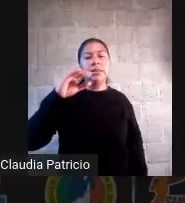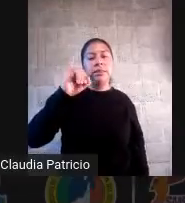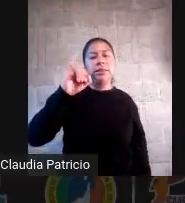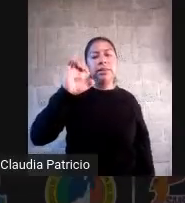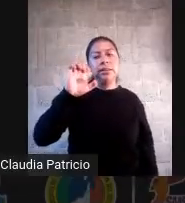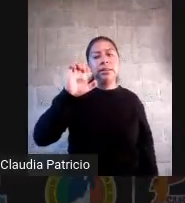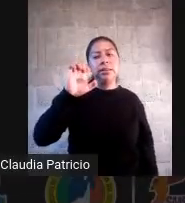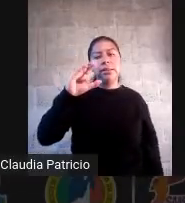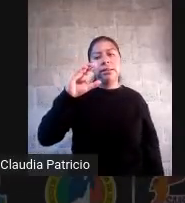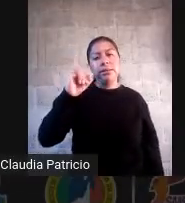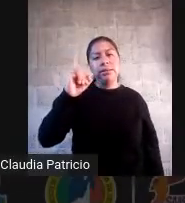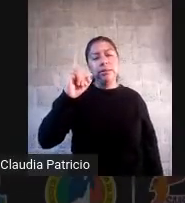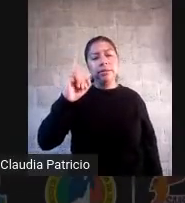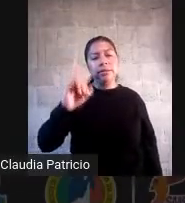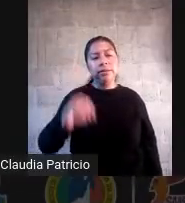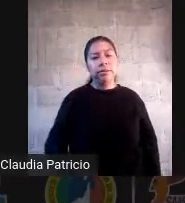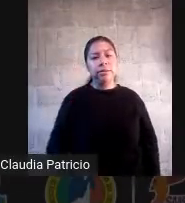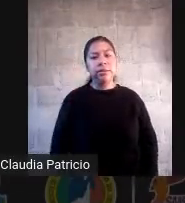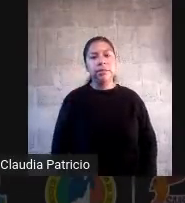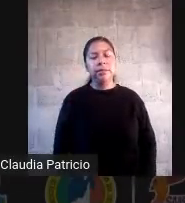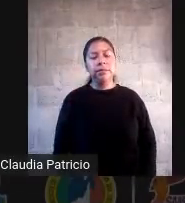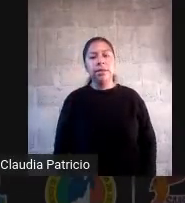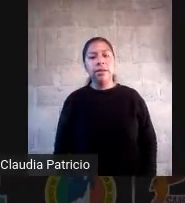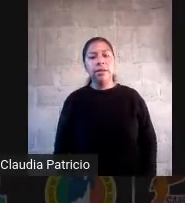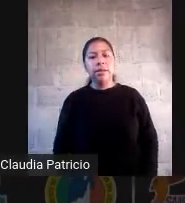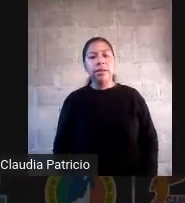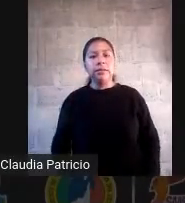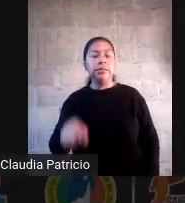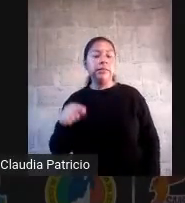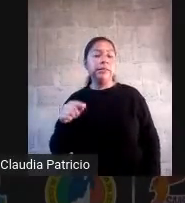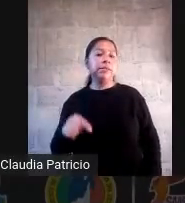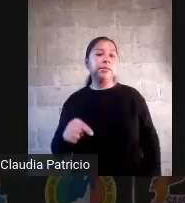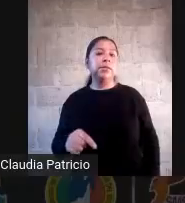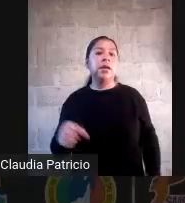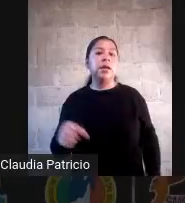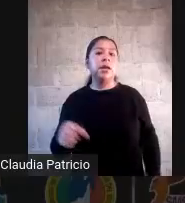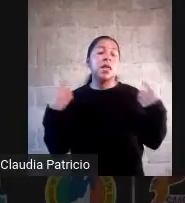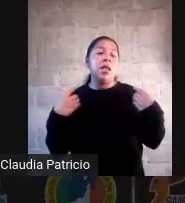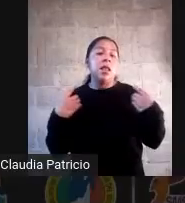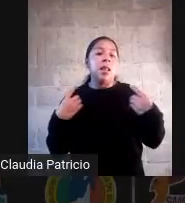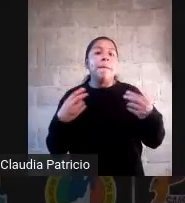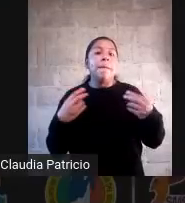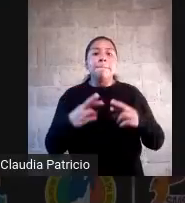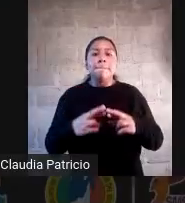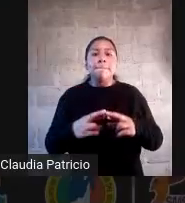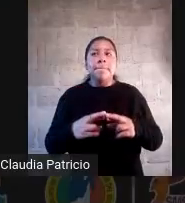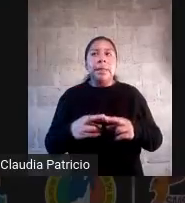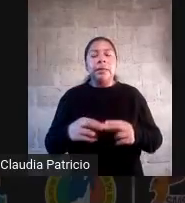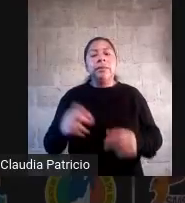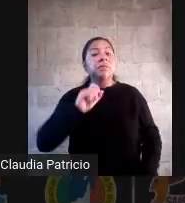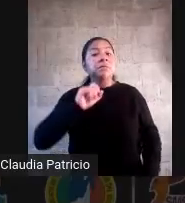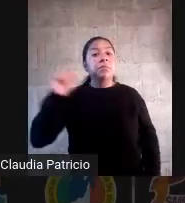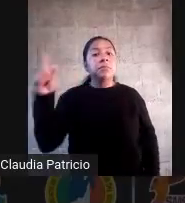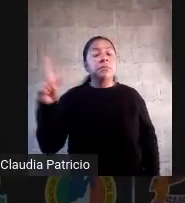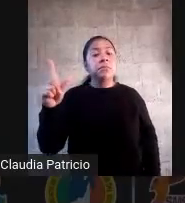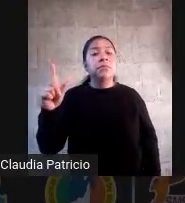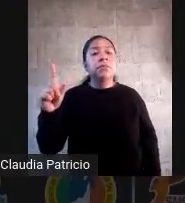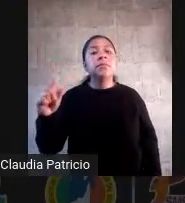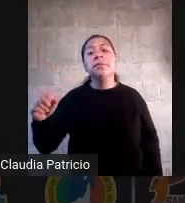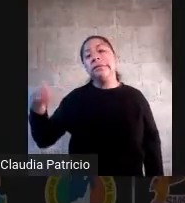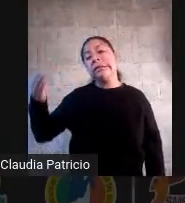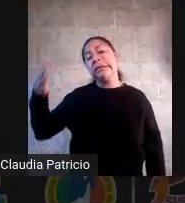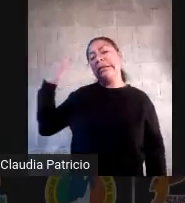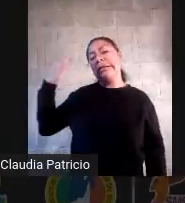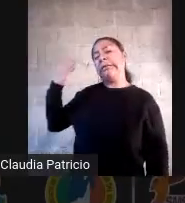en Dinamarca tanto el doctor Jesús Velázquez como su servidora estuvimos visitando por ahí y algo que nos impresionó fue el